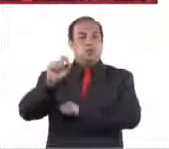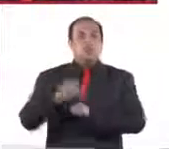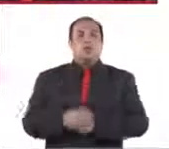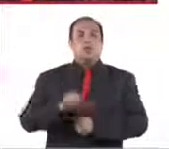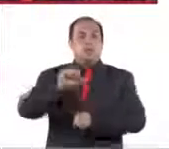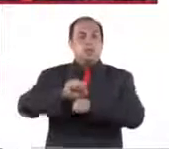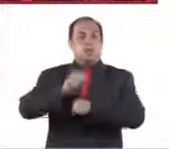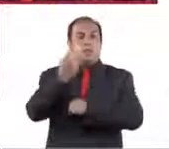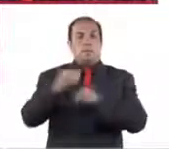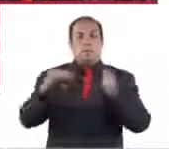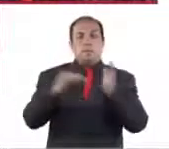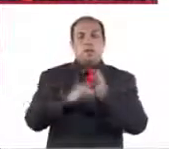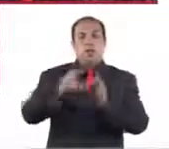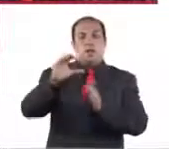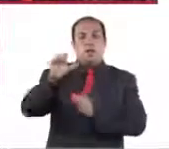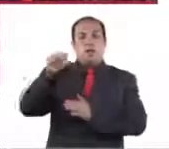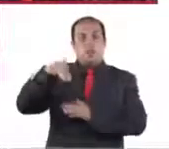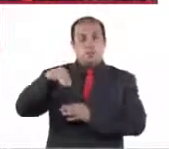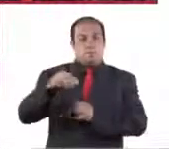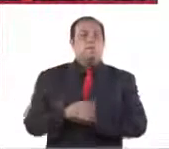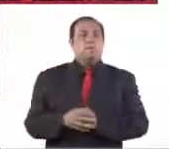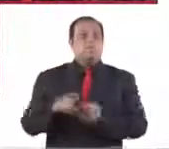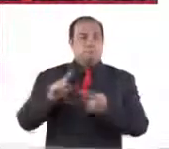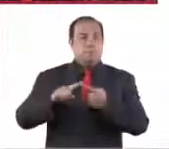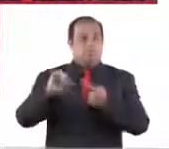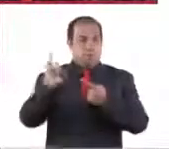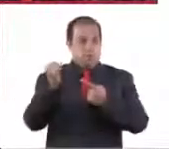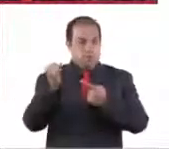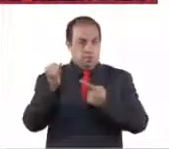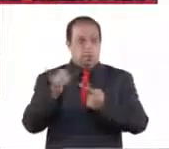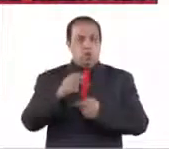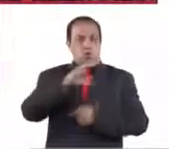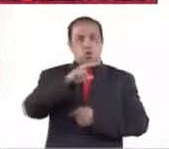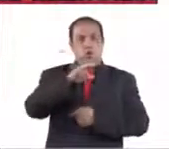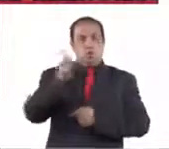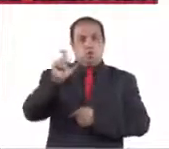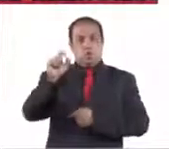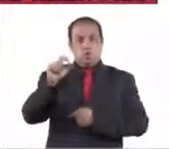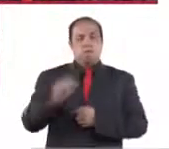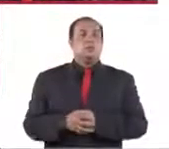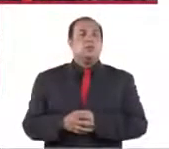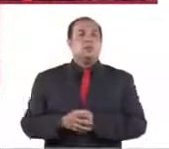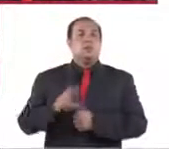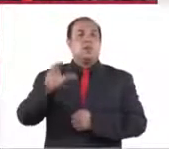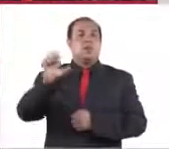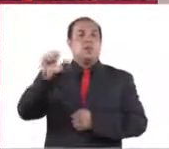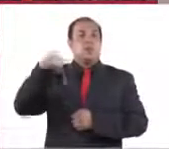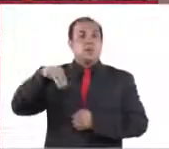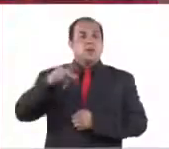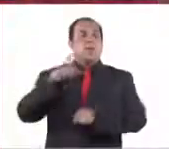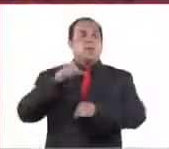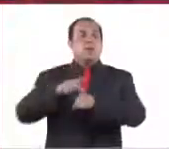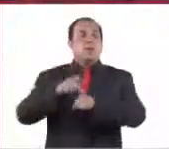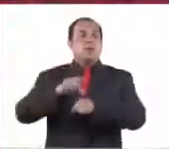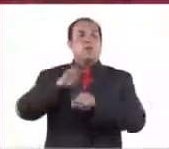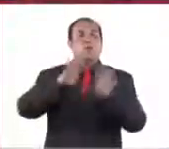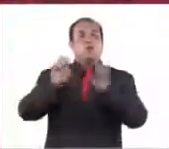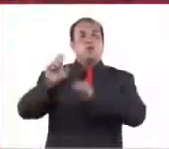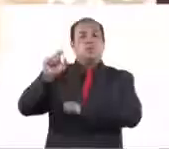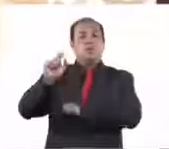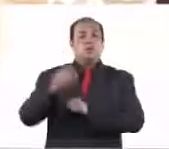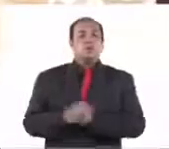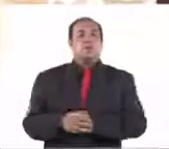pesos. Los CAM, tanto preescolar, el de preescolar, 820, CAM primaria, 920 pesos,